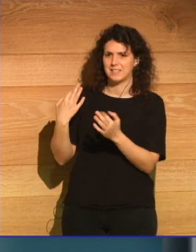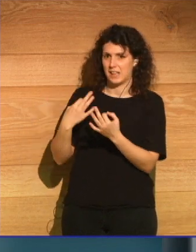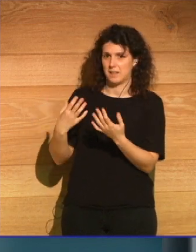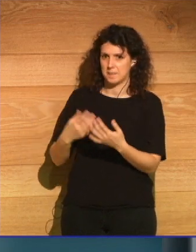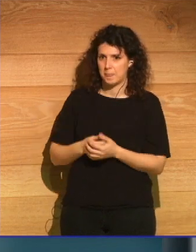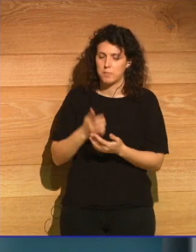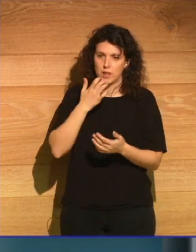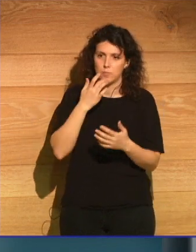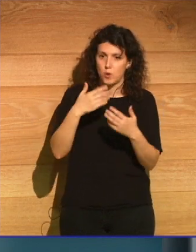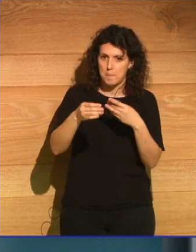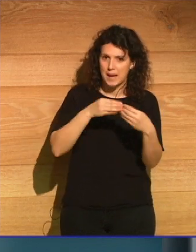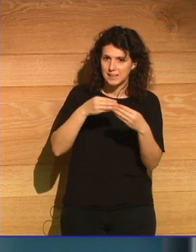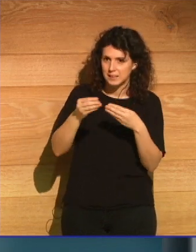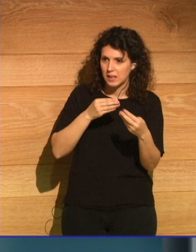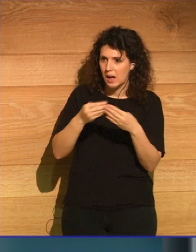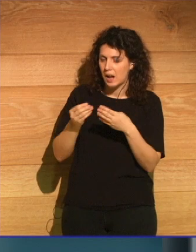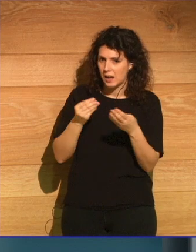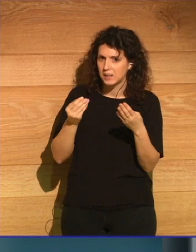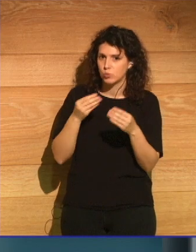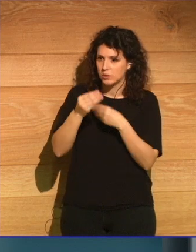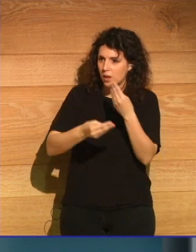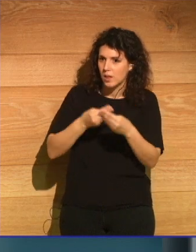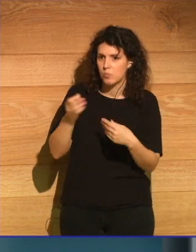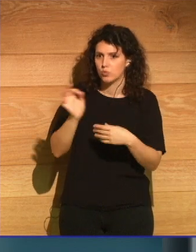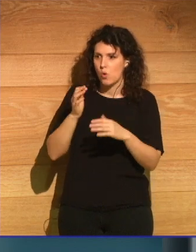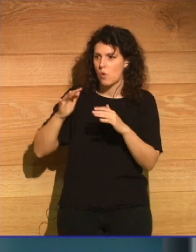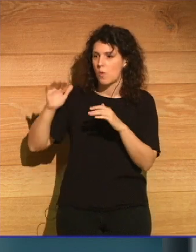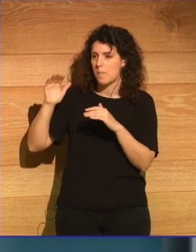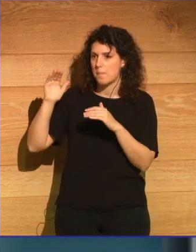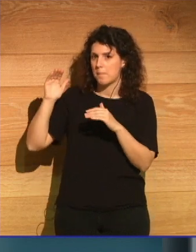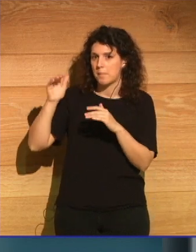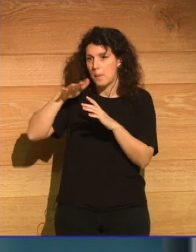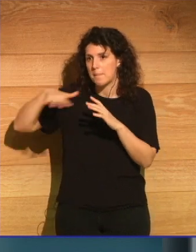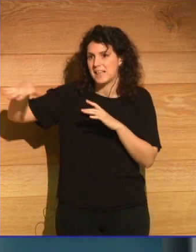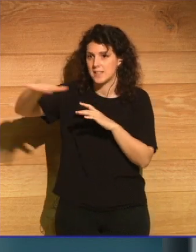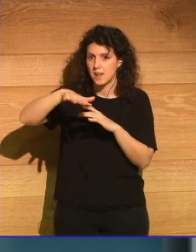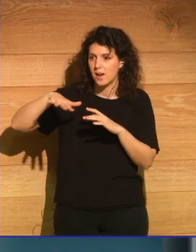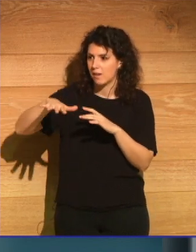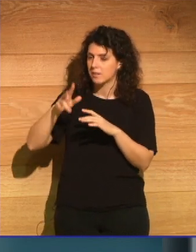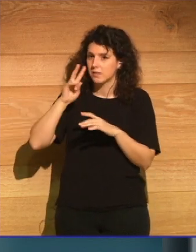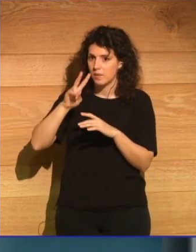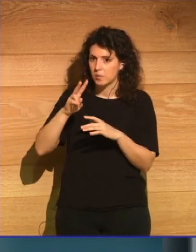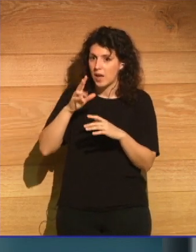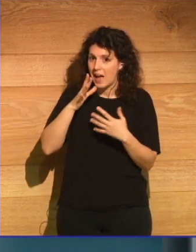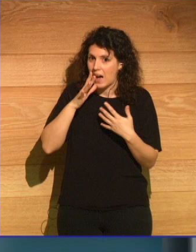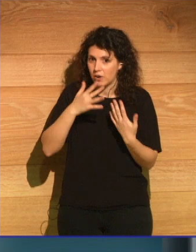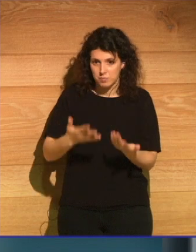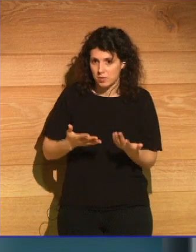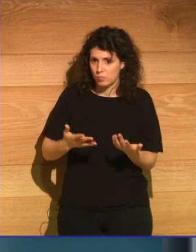materiales que nos rodean, los paisajes que nos rodean son extremadamente